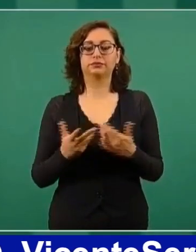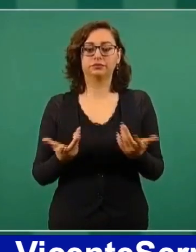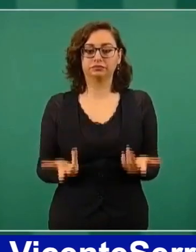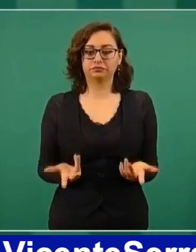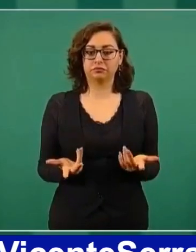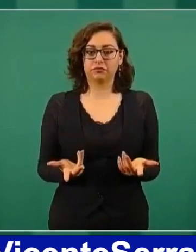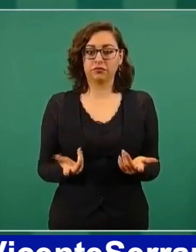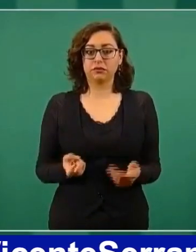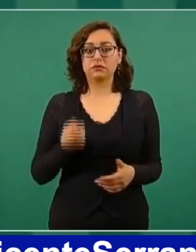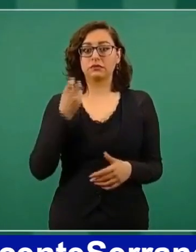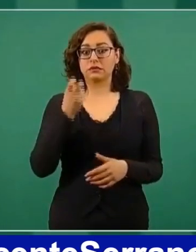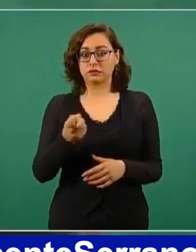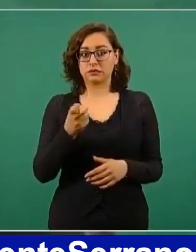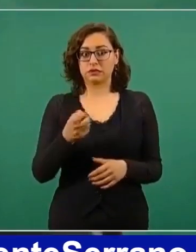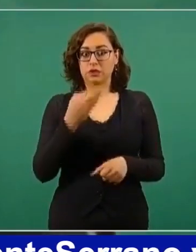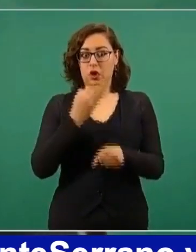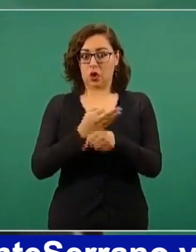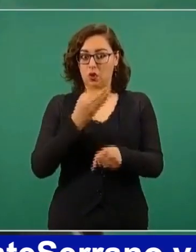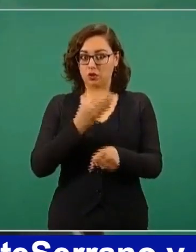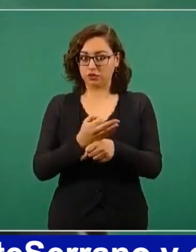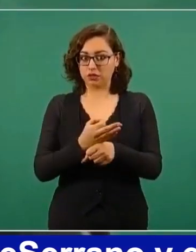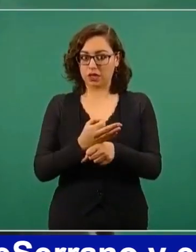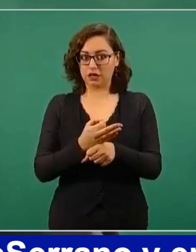vemos ningún riesgo.